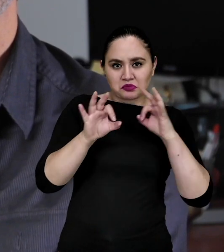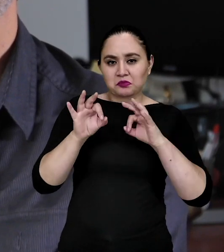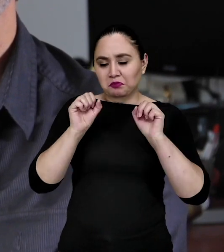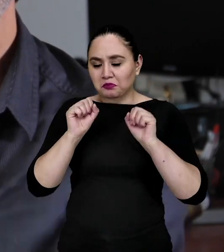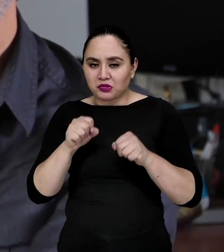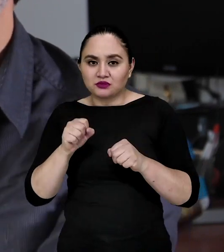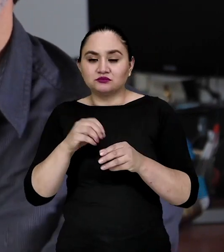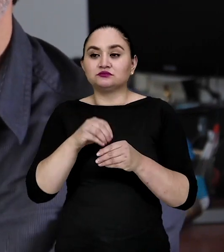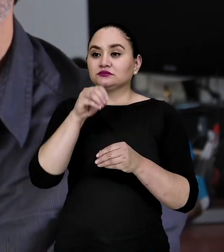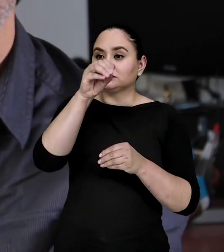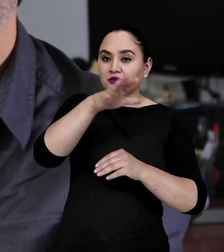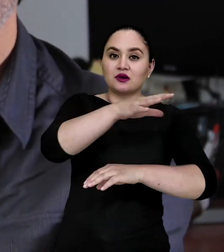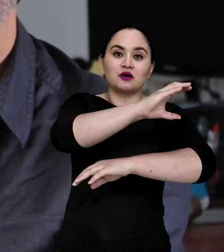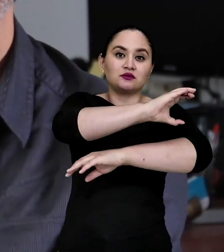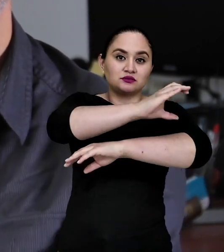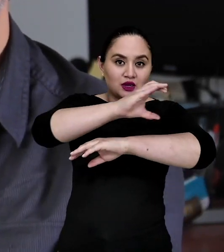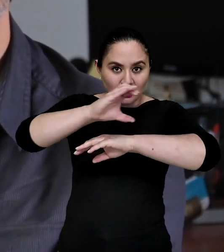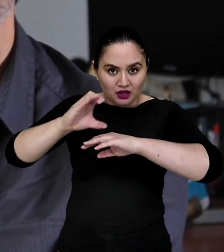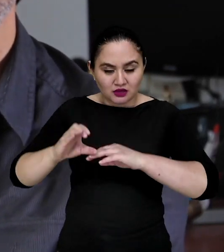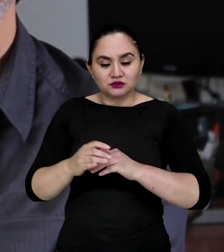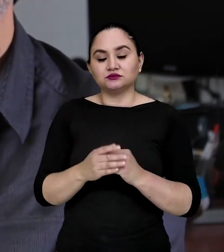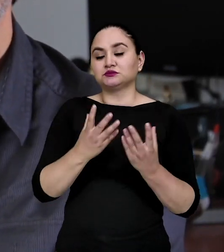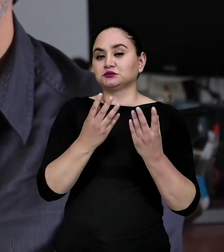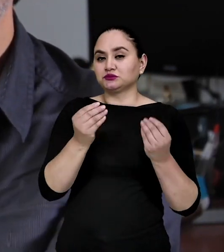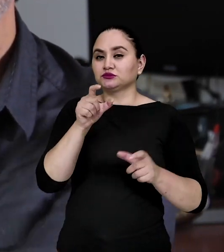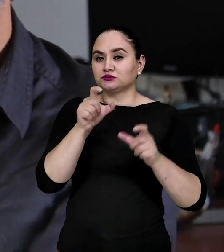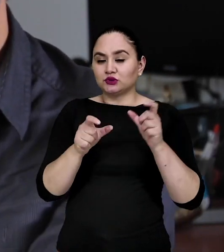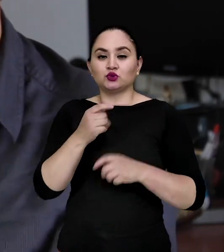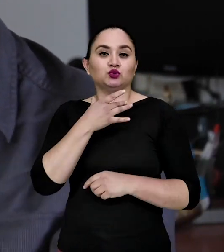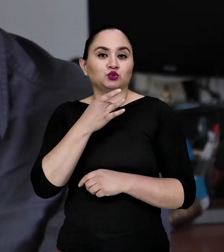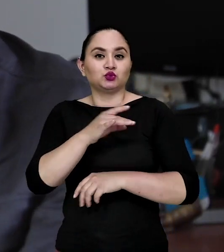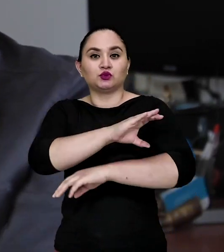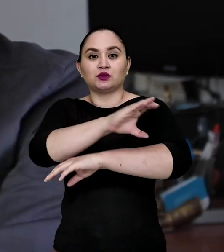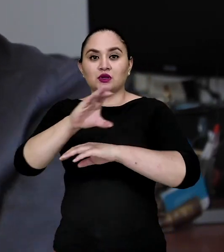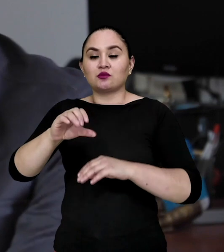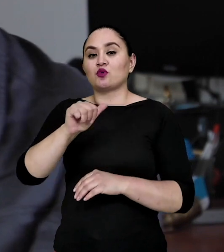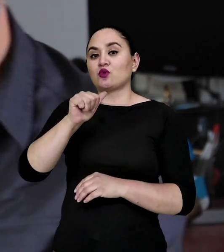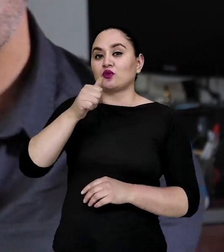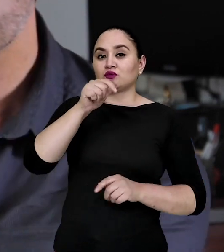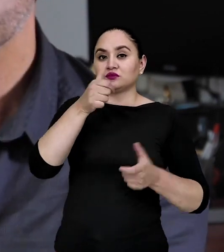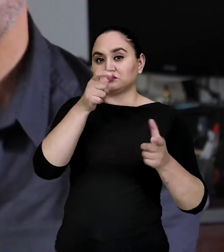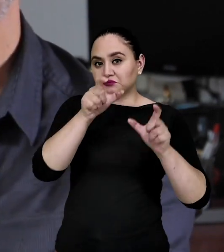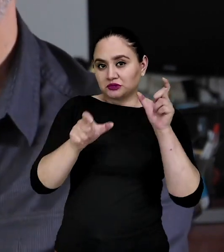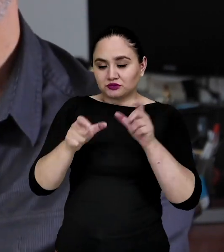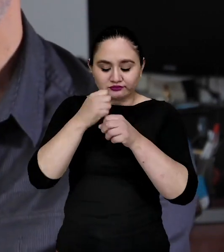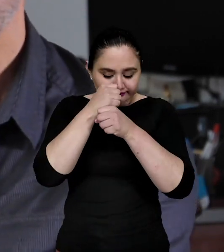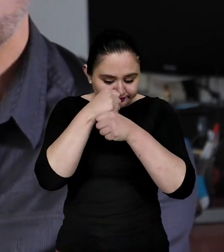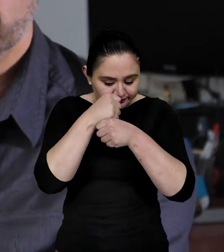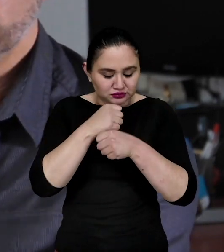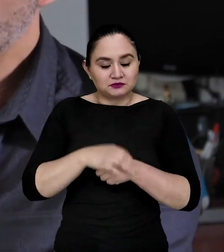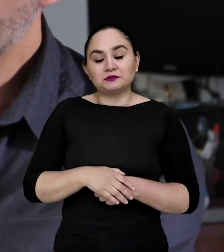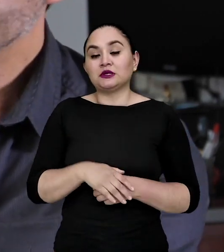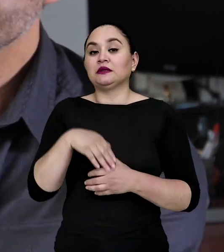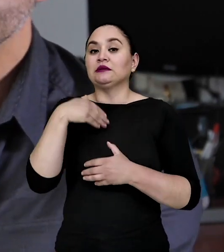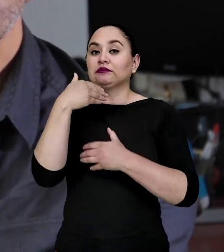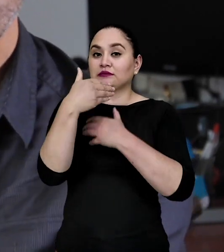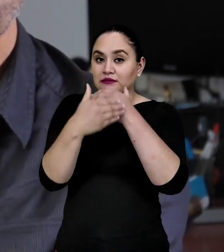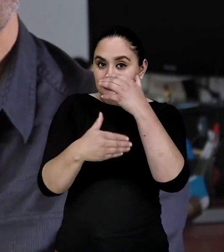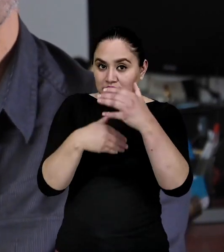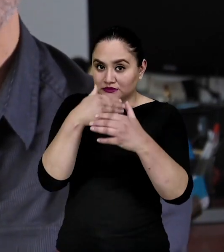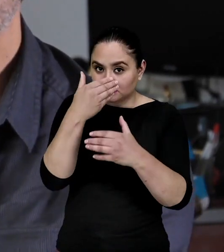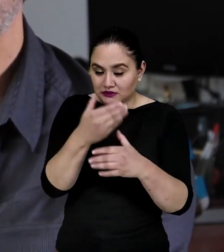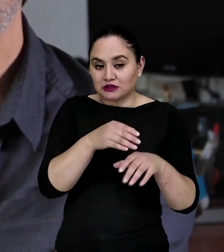está obligado a irse al campo, ¿no? A mucha gente le gusta el campo, otros el laboratorio, pero luego,